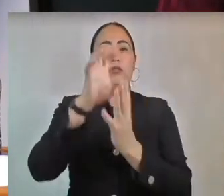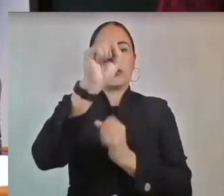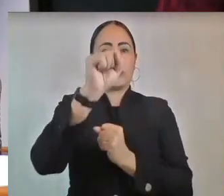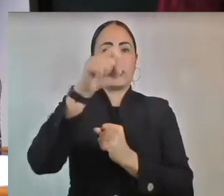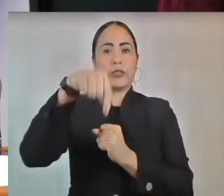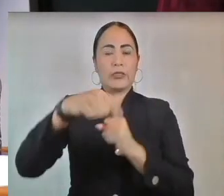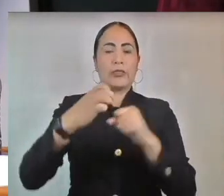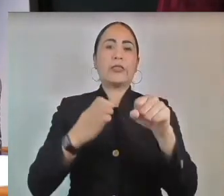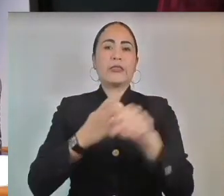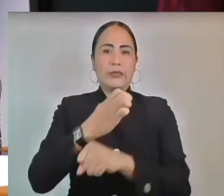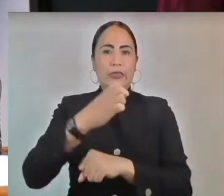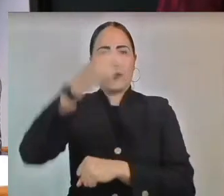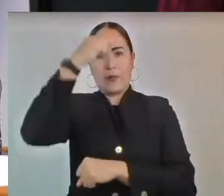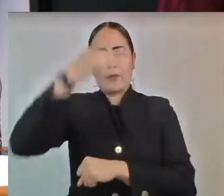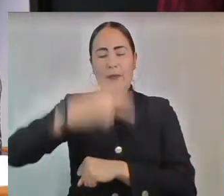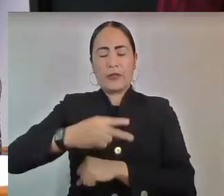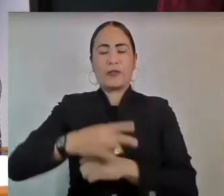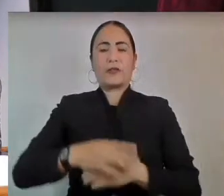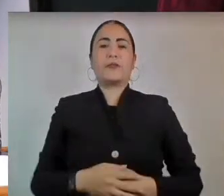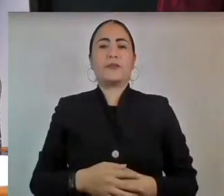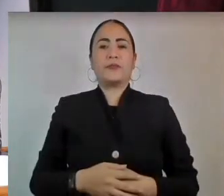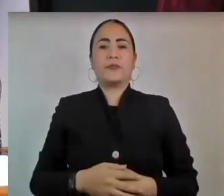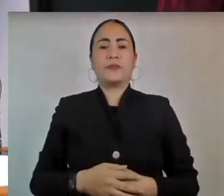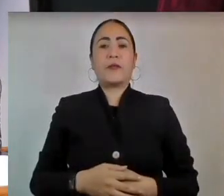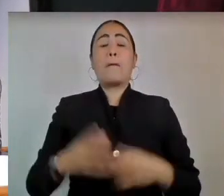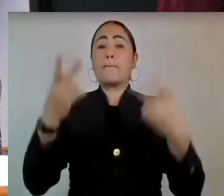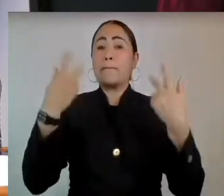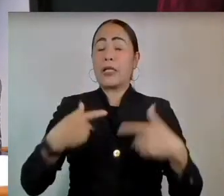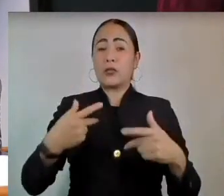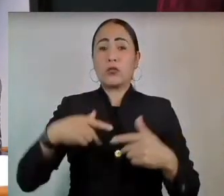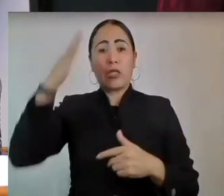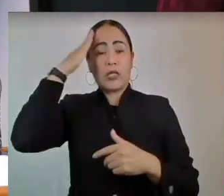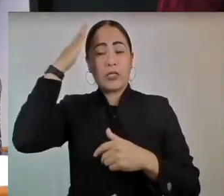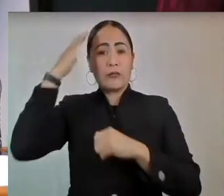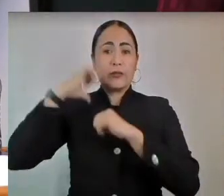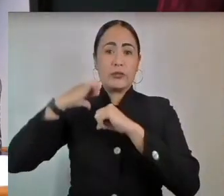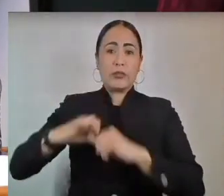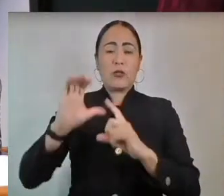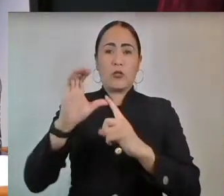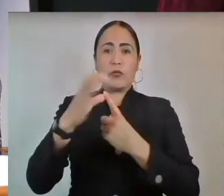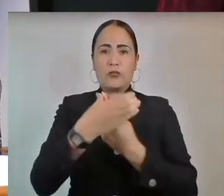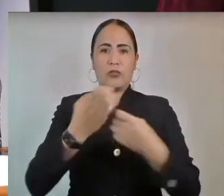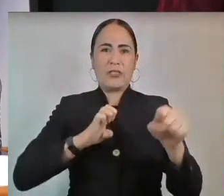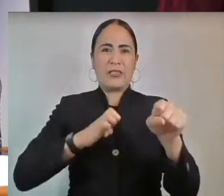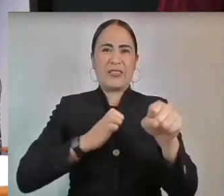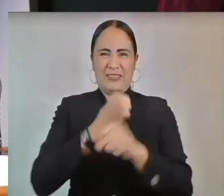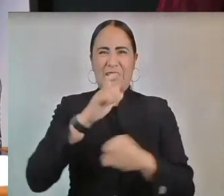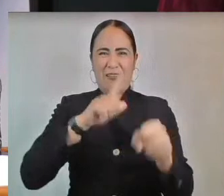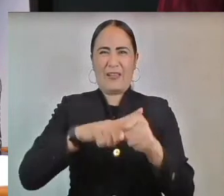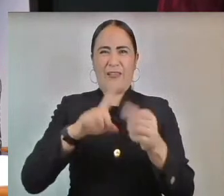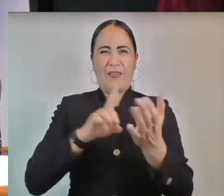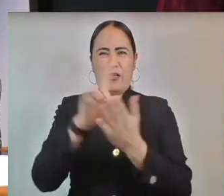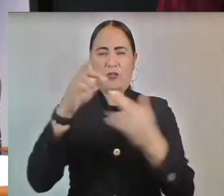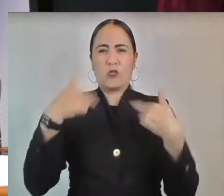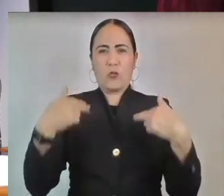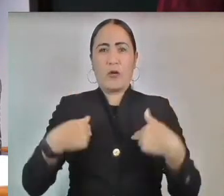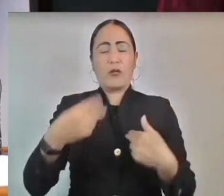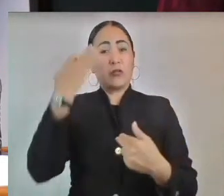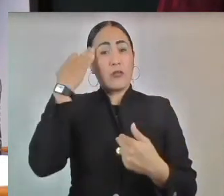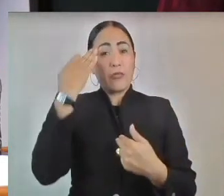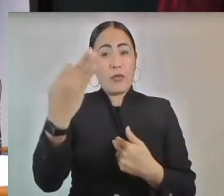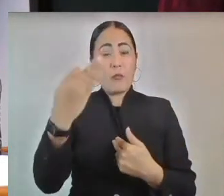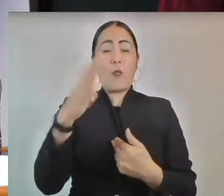Estado Libre y Soberano de México, la persona titular de la Comisión Estatal de Derechos Humanos para el periodo de cuatro años